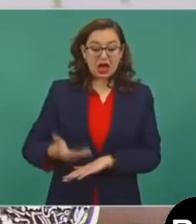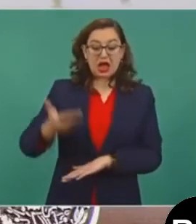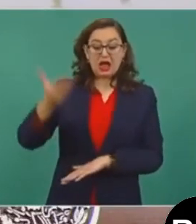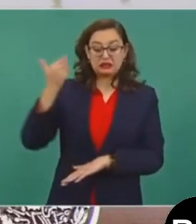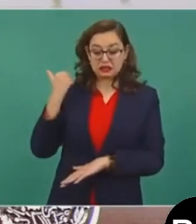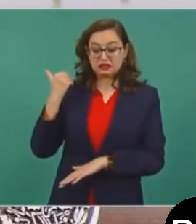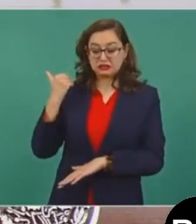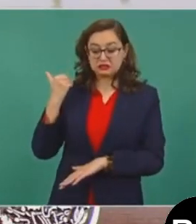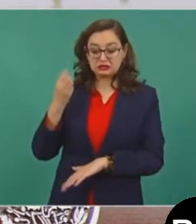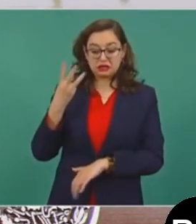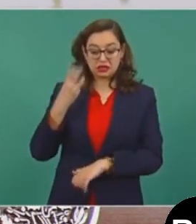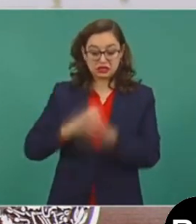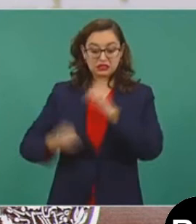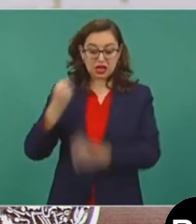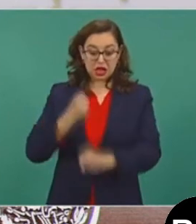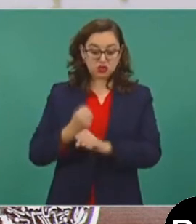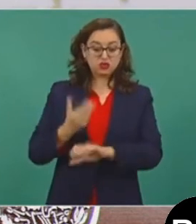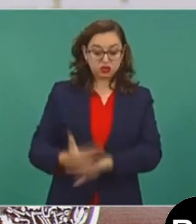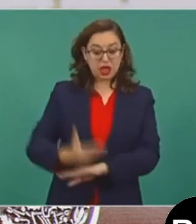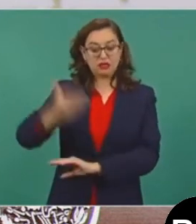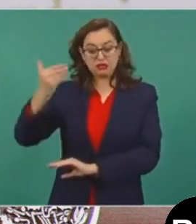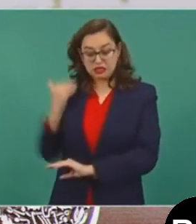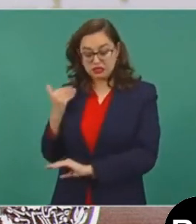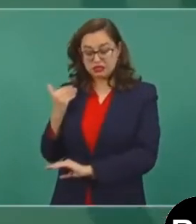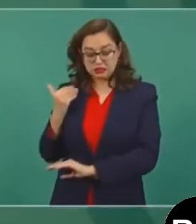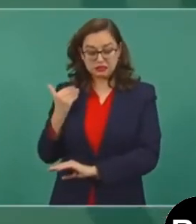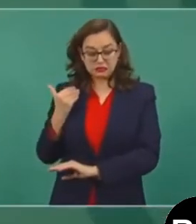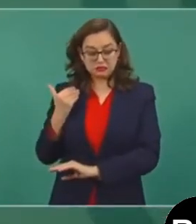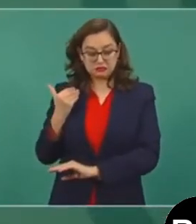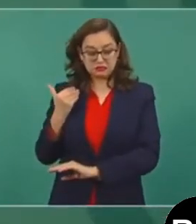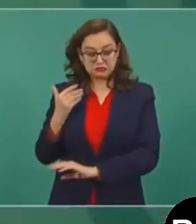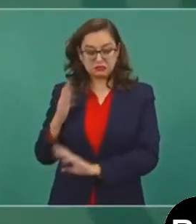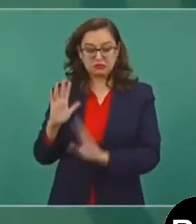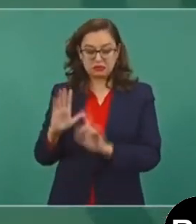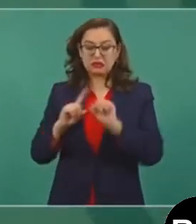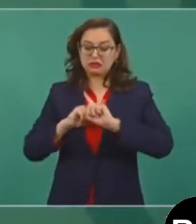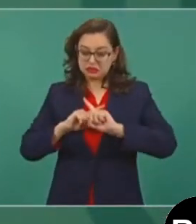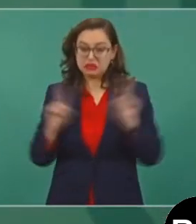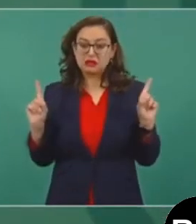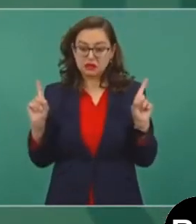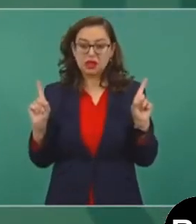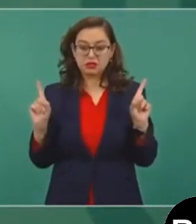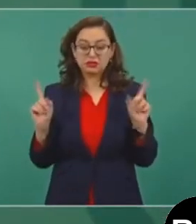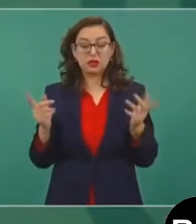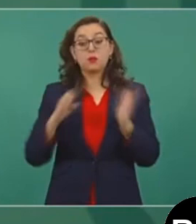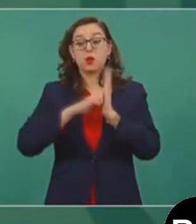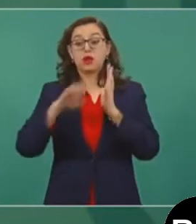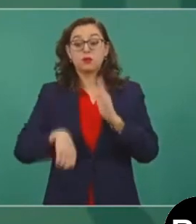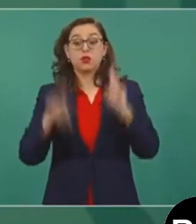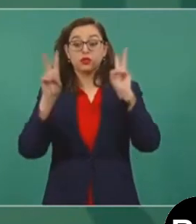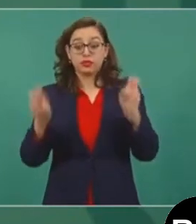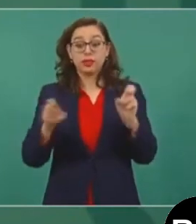gobierno, a lo mejor, sí, como lo estamos haciendo con los bancos.